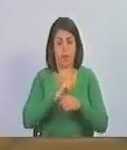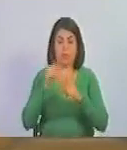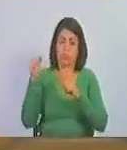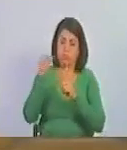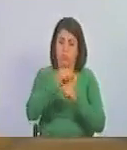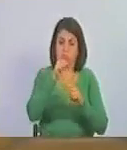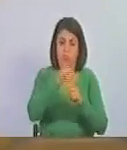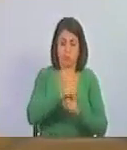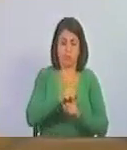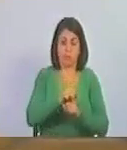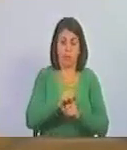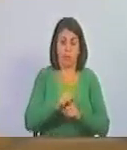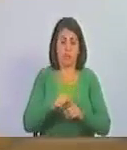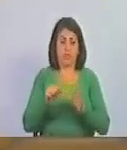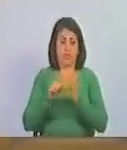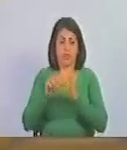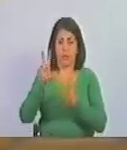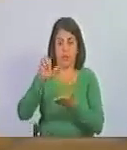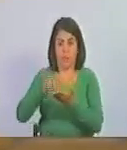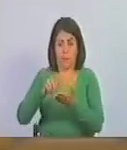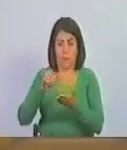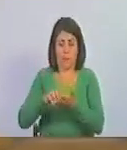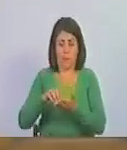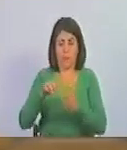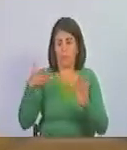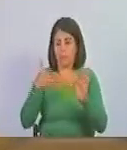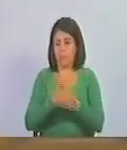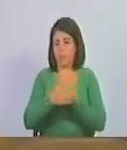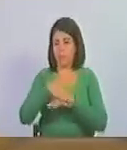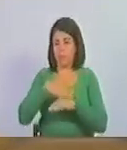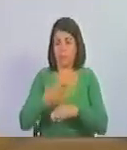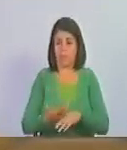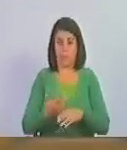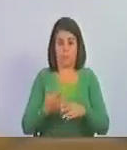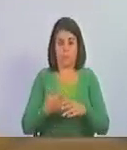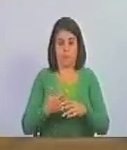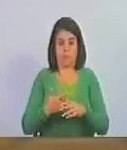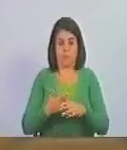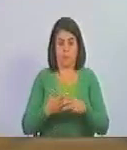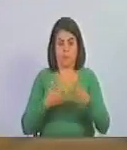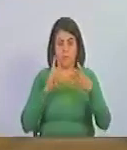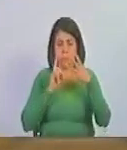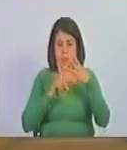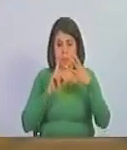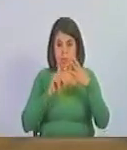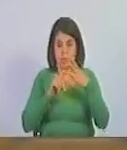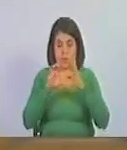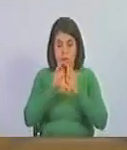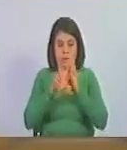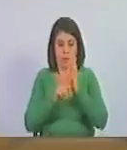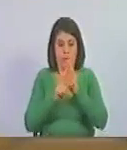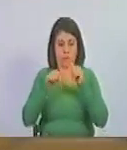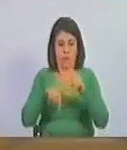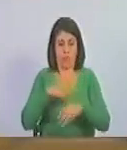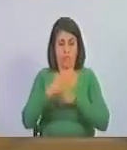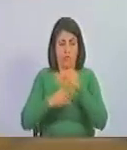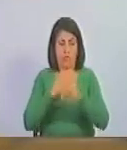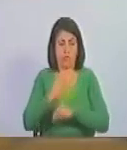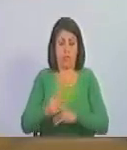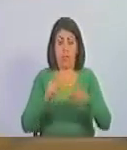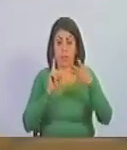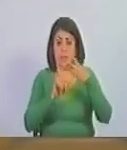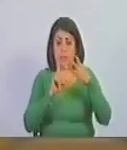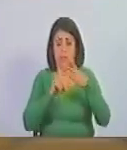Margarita, querida América, constituye la ter... convoca a la constituyente y se constituye la